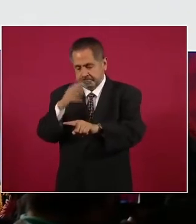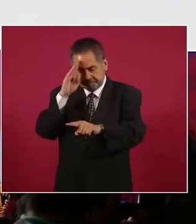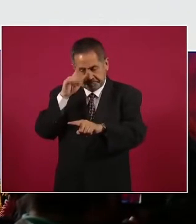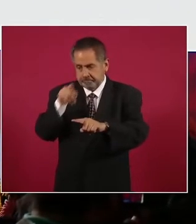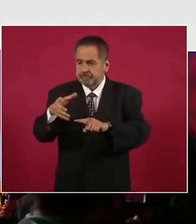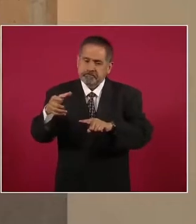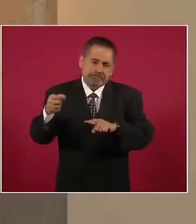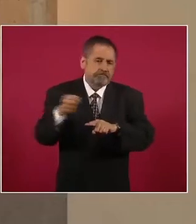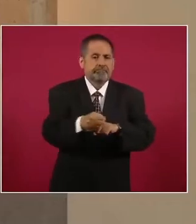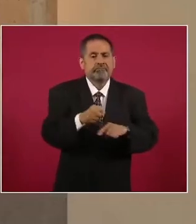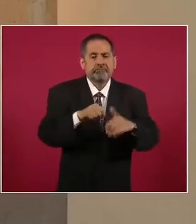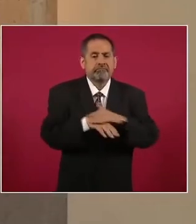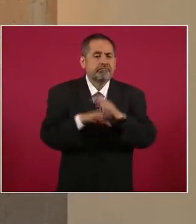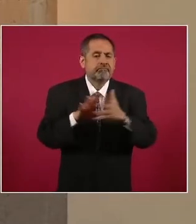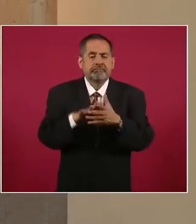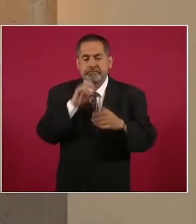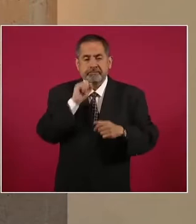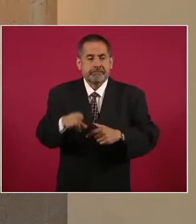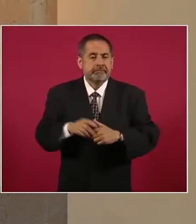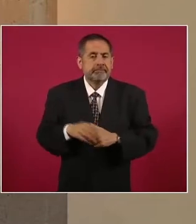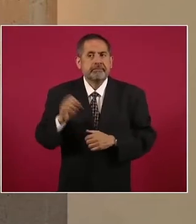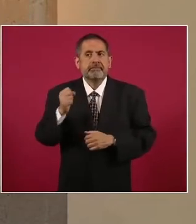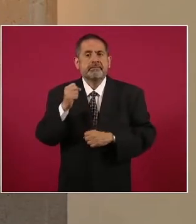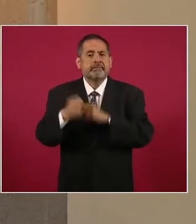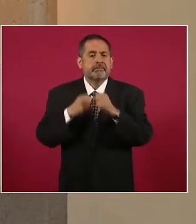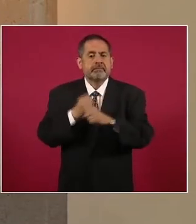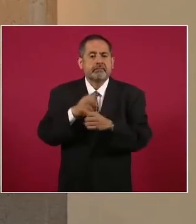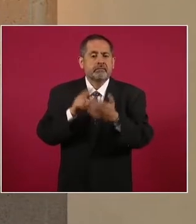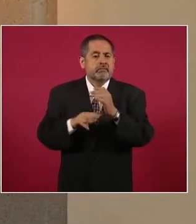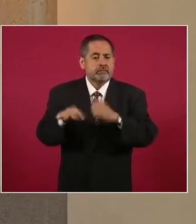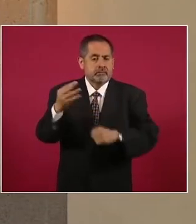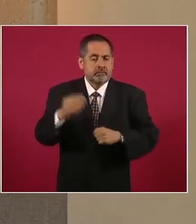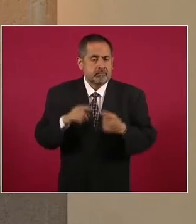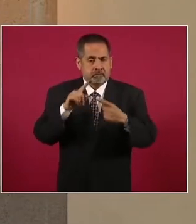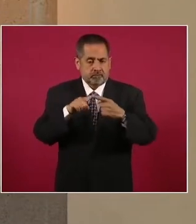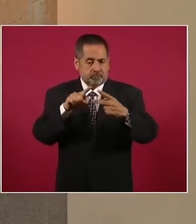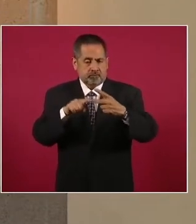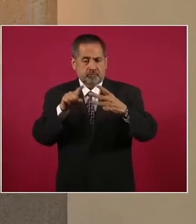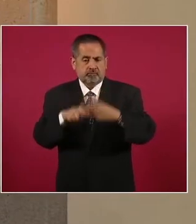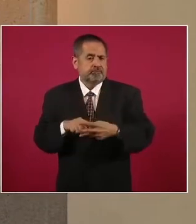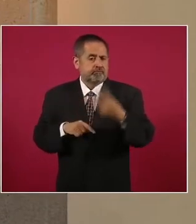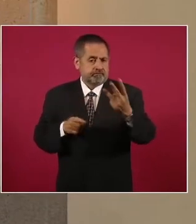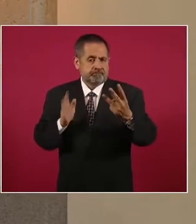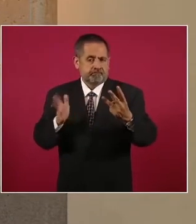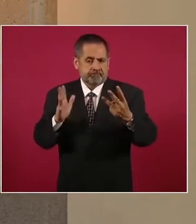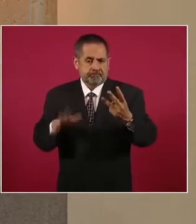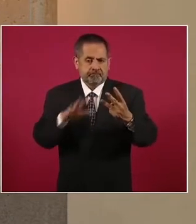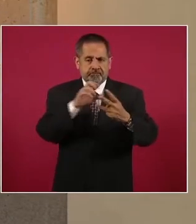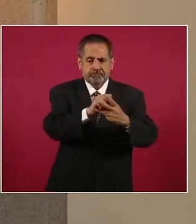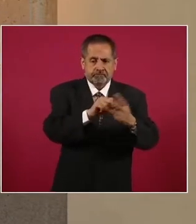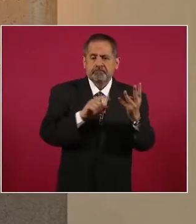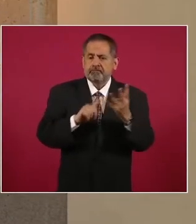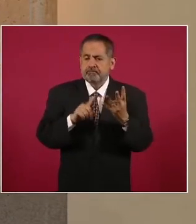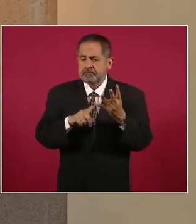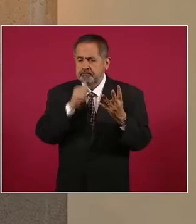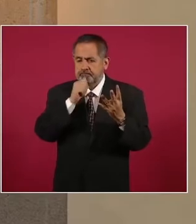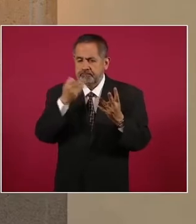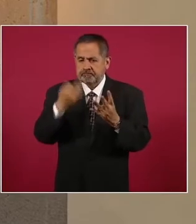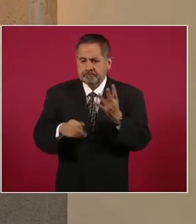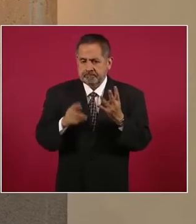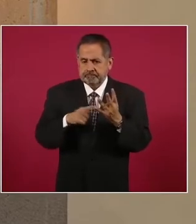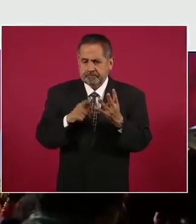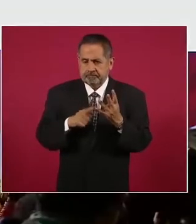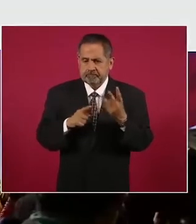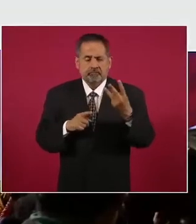septiembre de 2014. Ya tres detenidos, hay cuatro órdenes de aprehensión y se